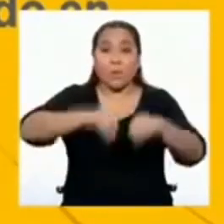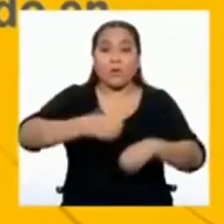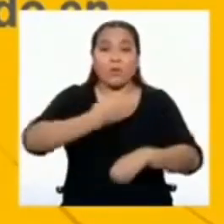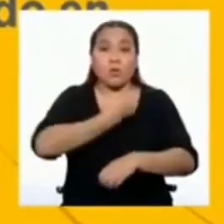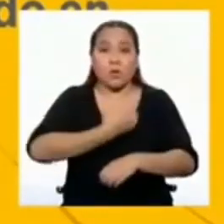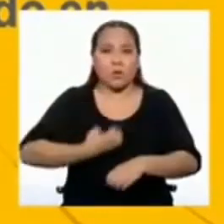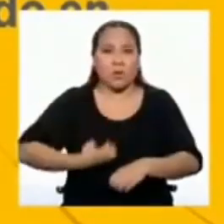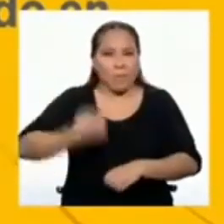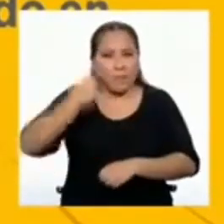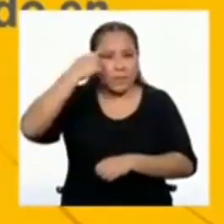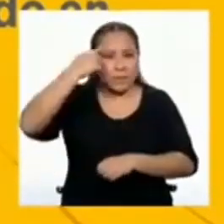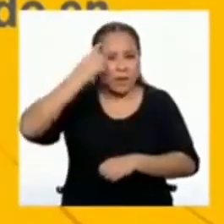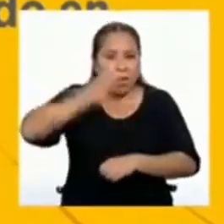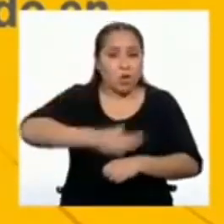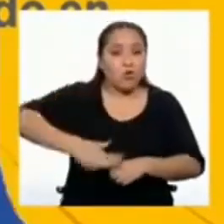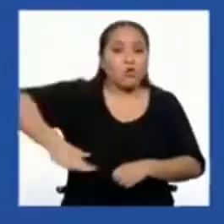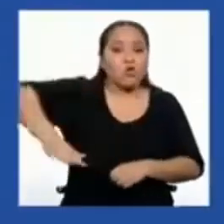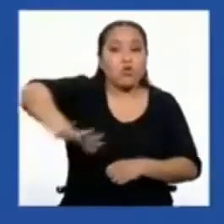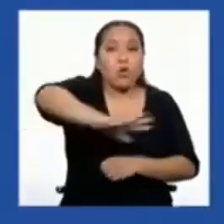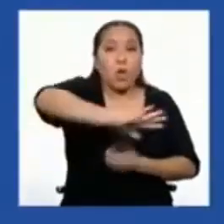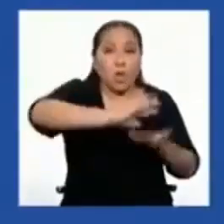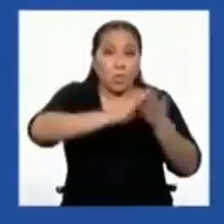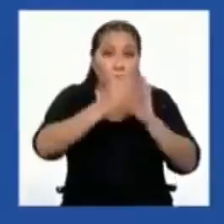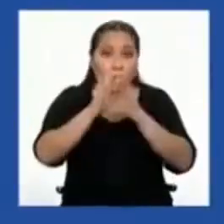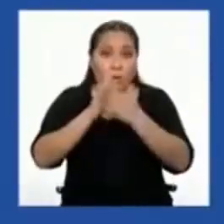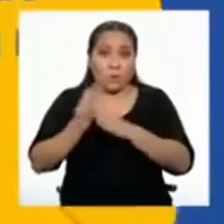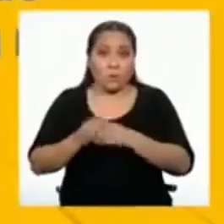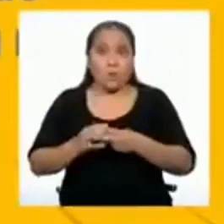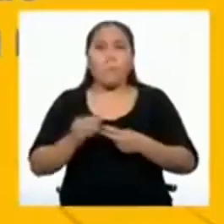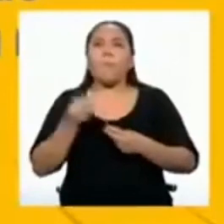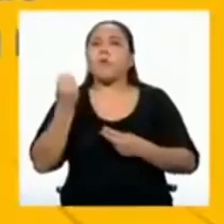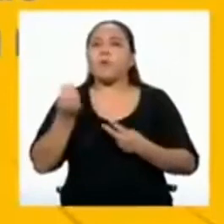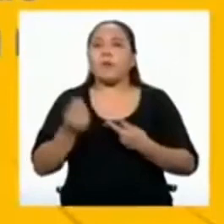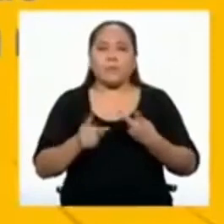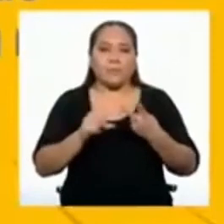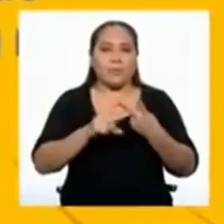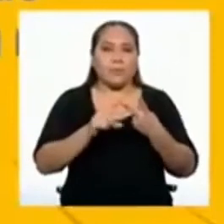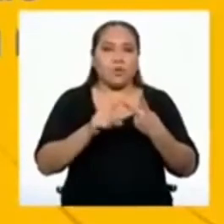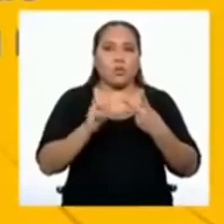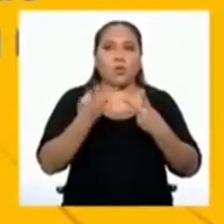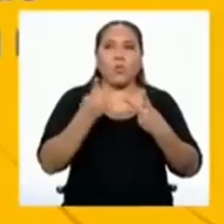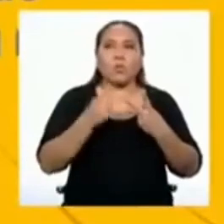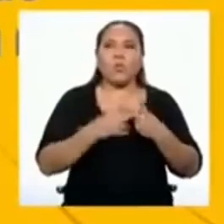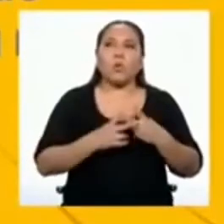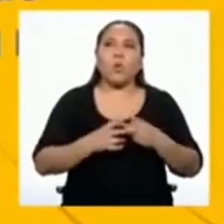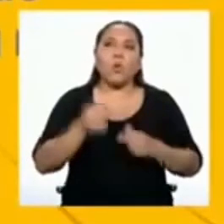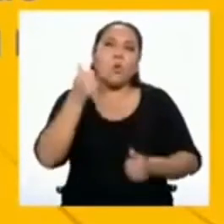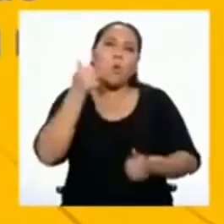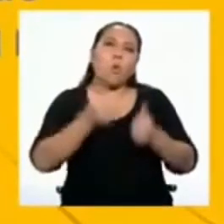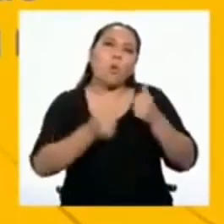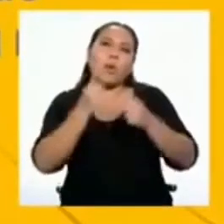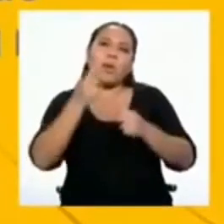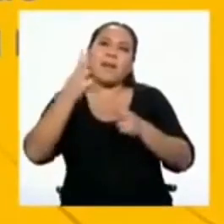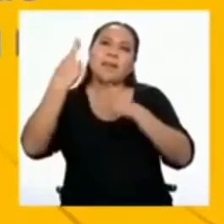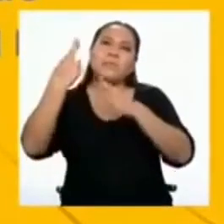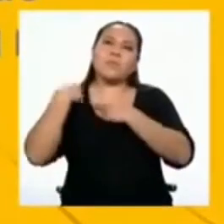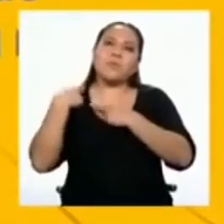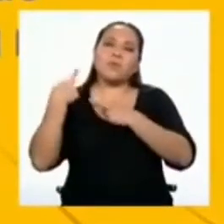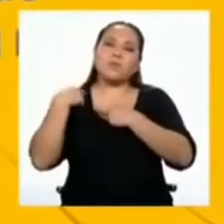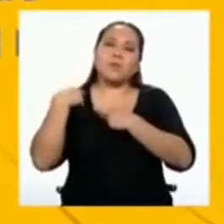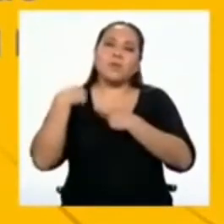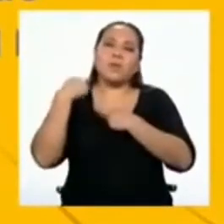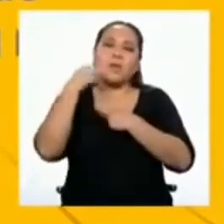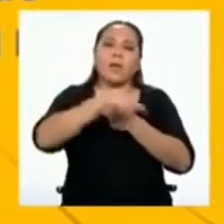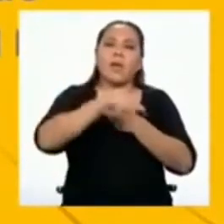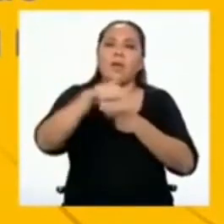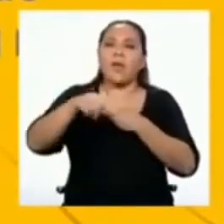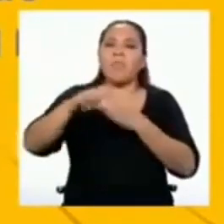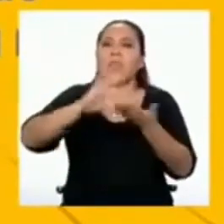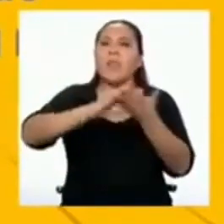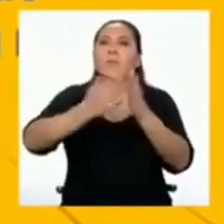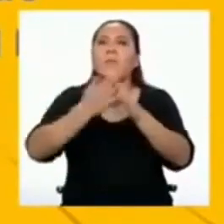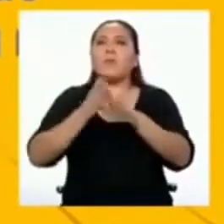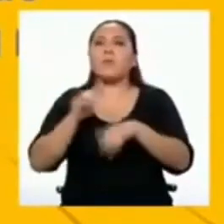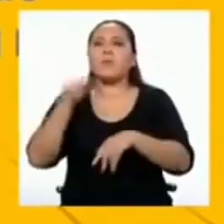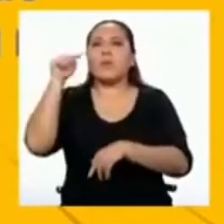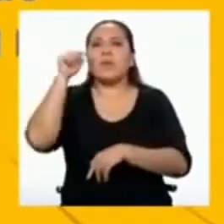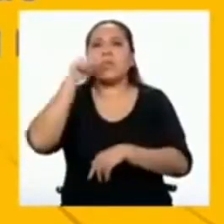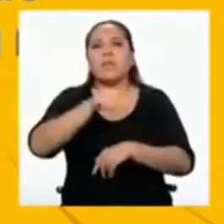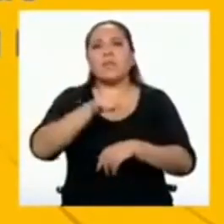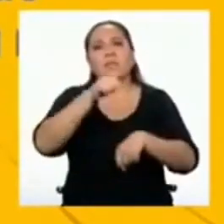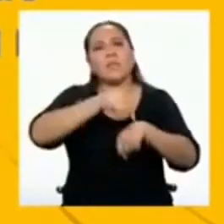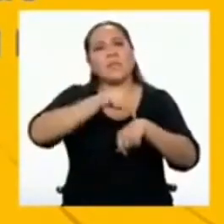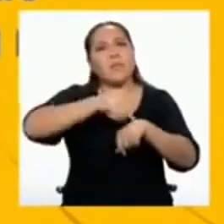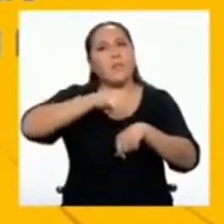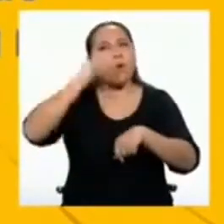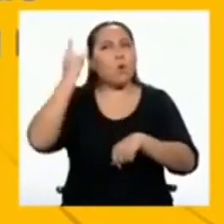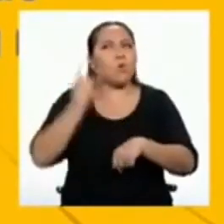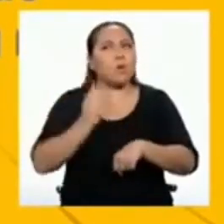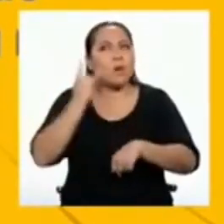en toda la población? ¿Por qué? Y 2. ¿Cuál es el rol que le corresponde a la población ante esta situación